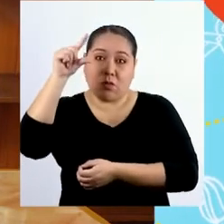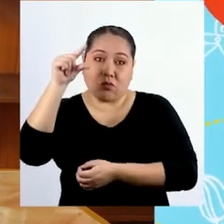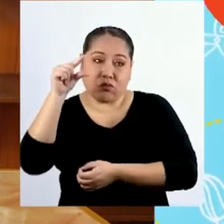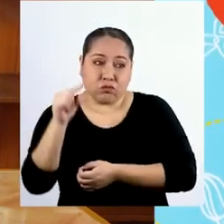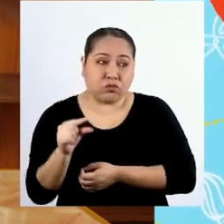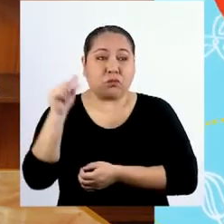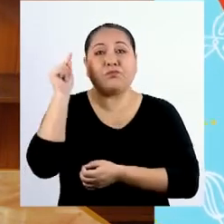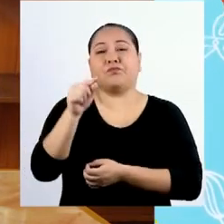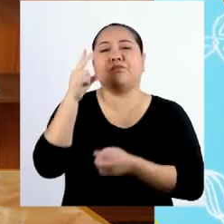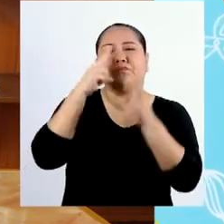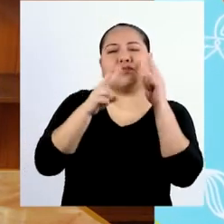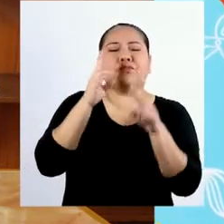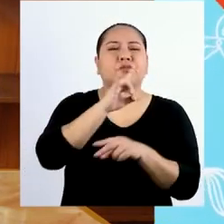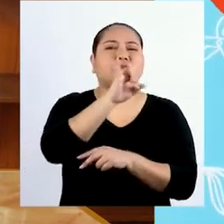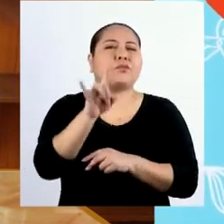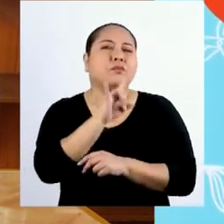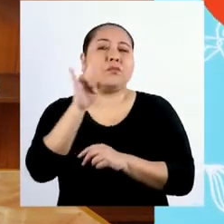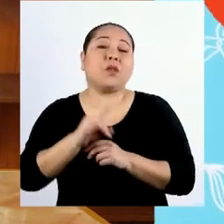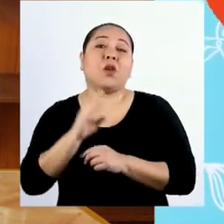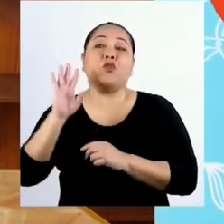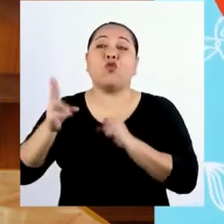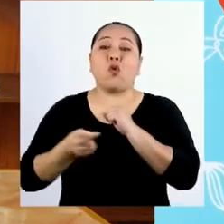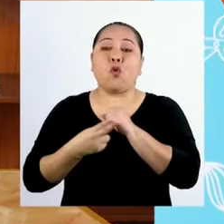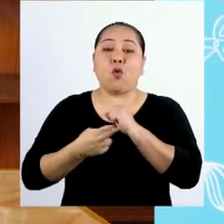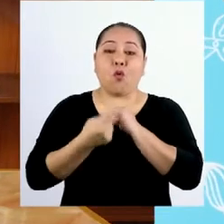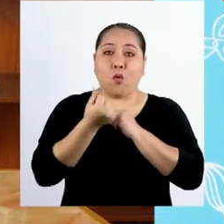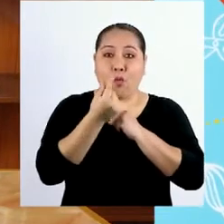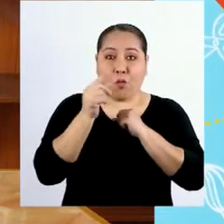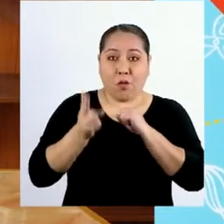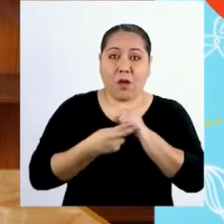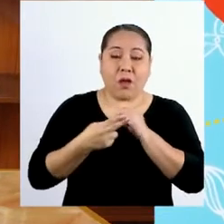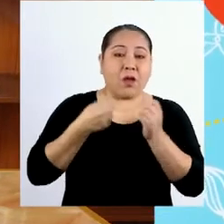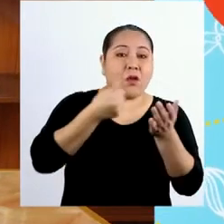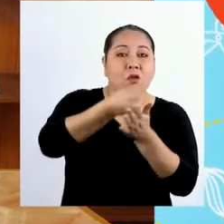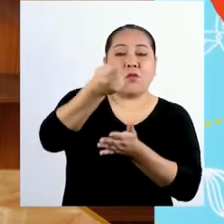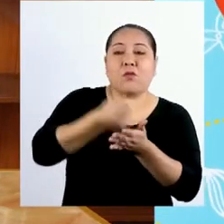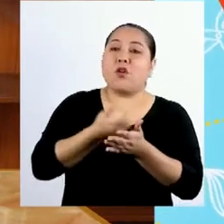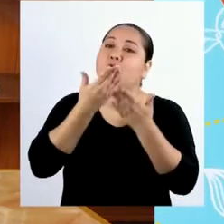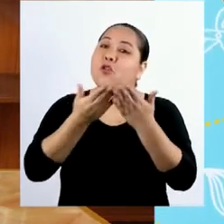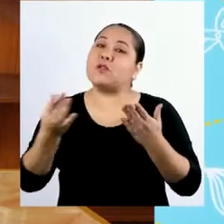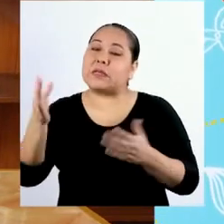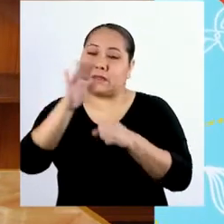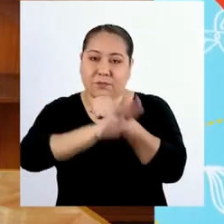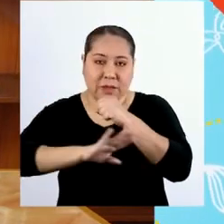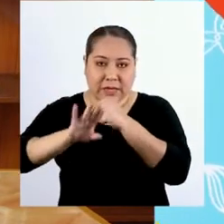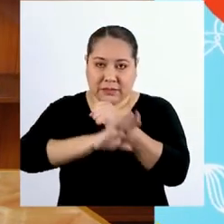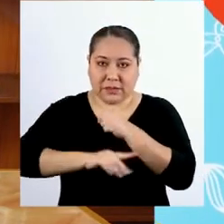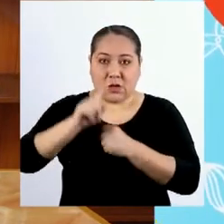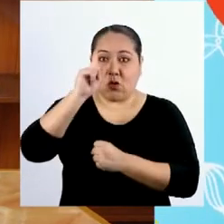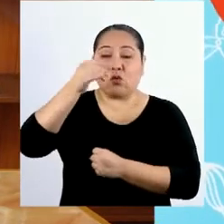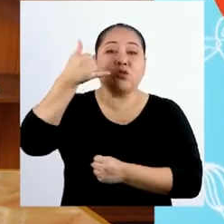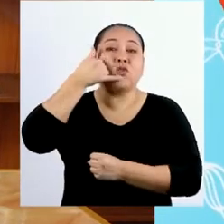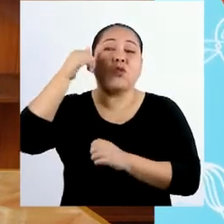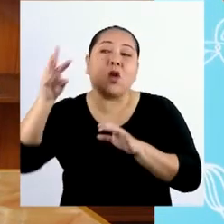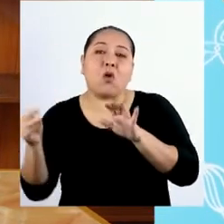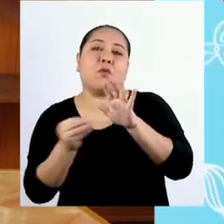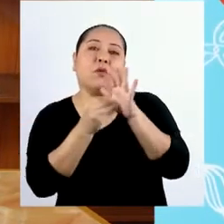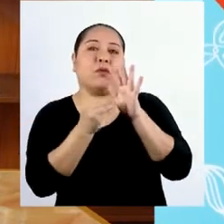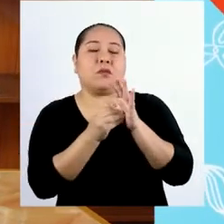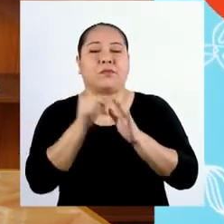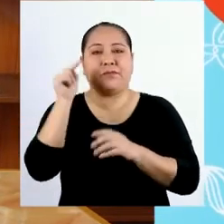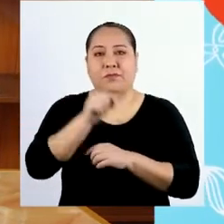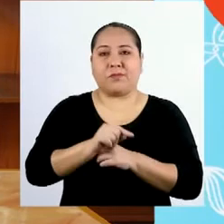disminuyeron, optaron por utilizar sus ahorros en la adquisición de productos básicos y un celular adicional.